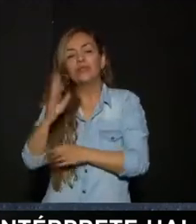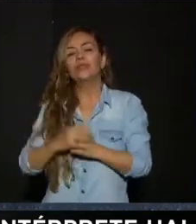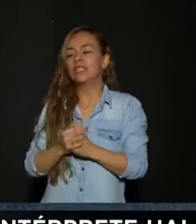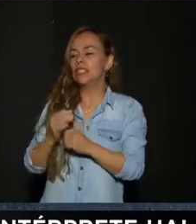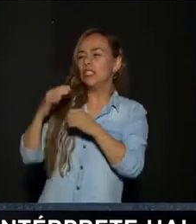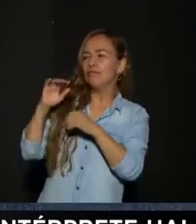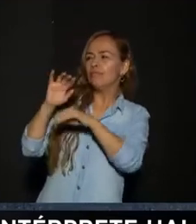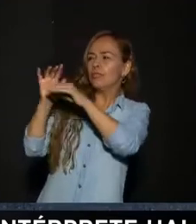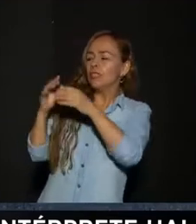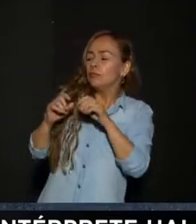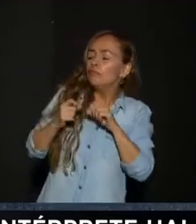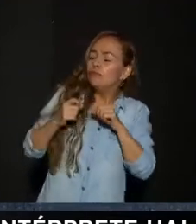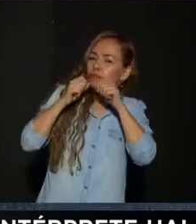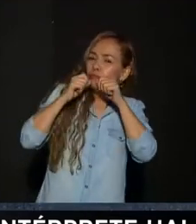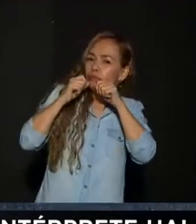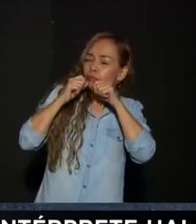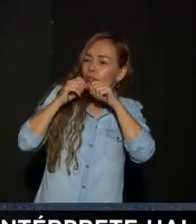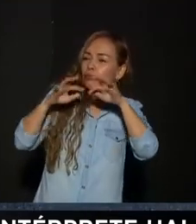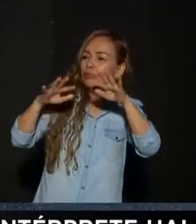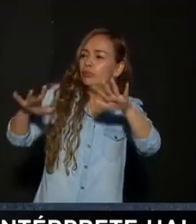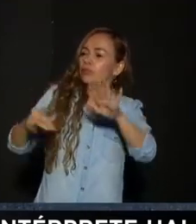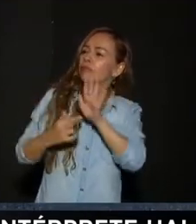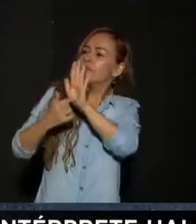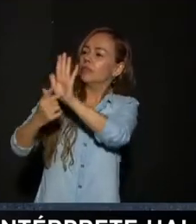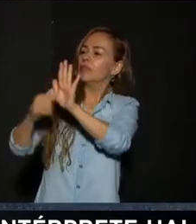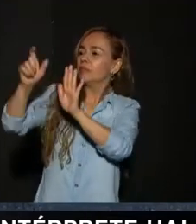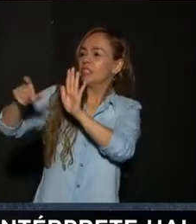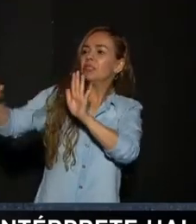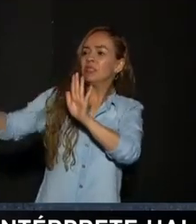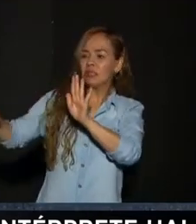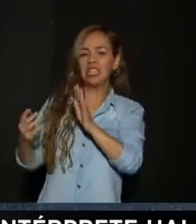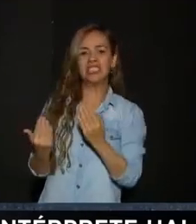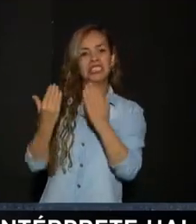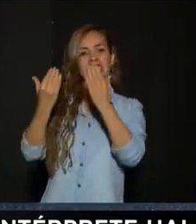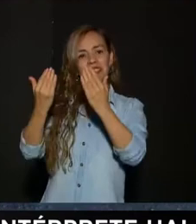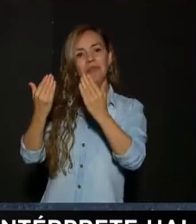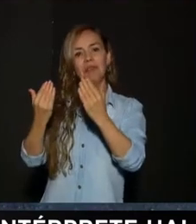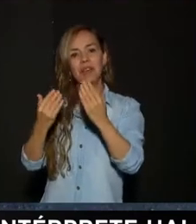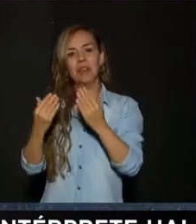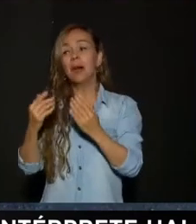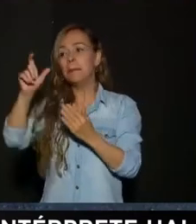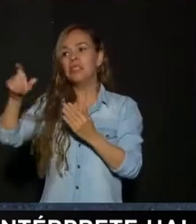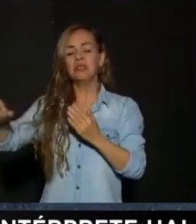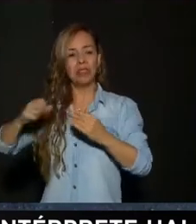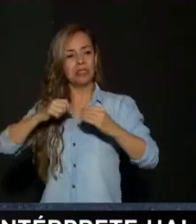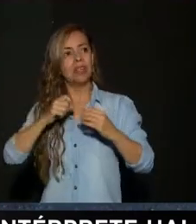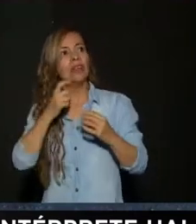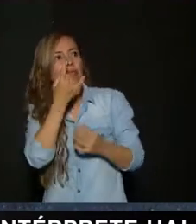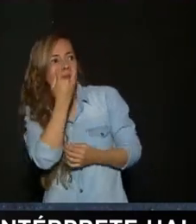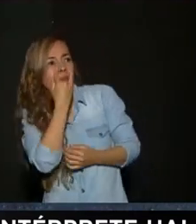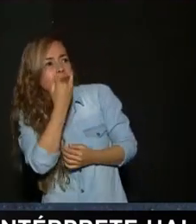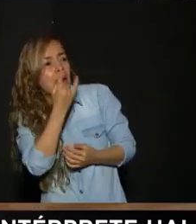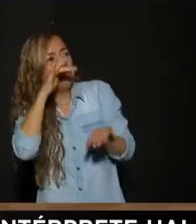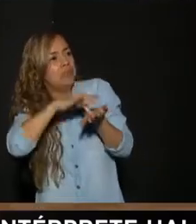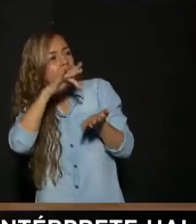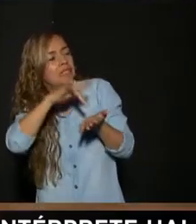conocieran Distintas personas Que estaban vendiendo productos Y eso pues digamos Tuvo cierto movimiento Y las personas Empezaron a